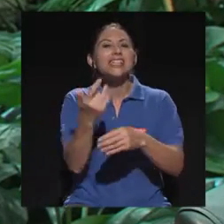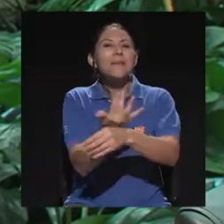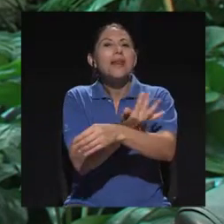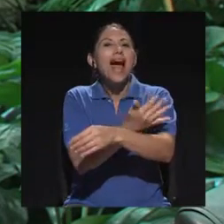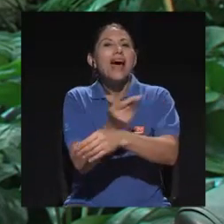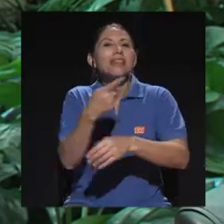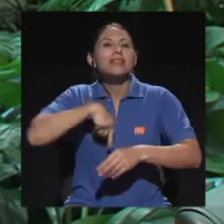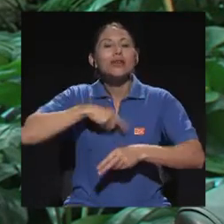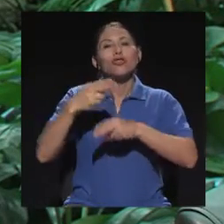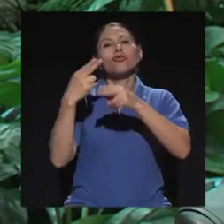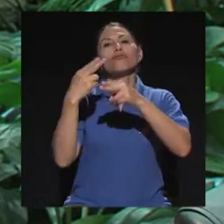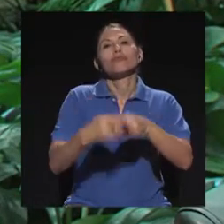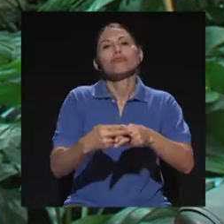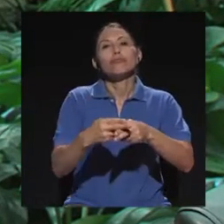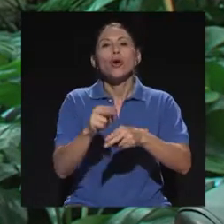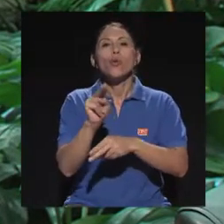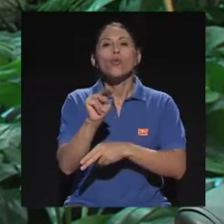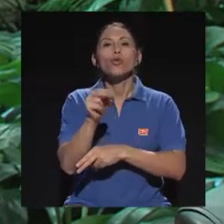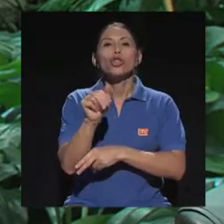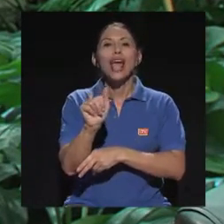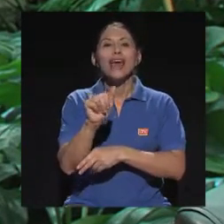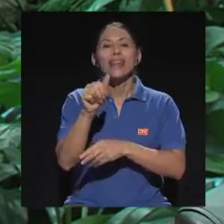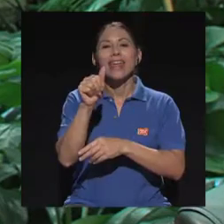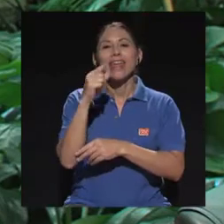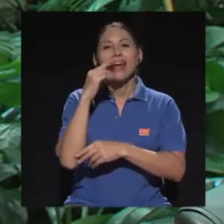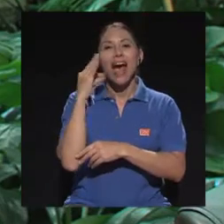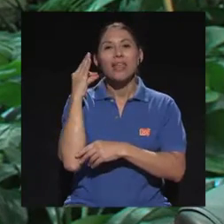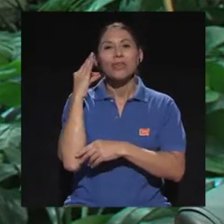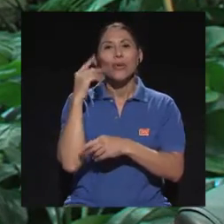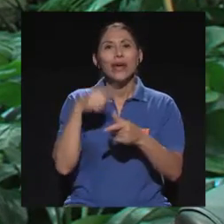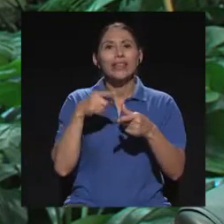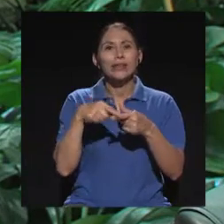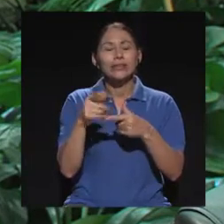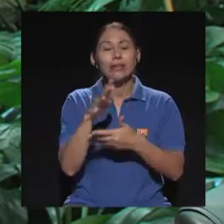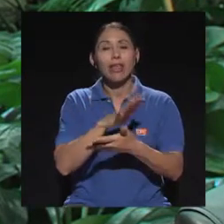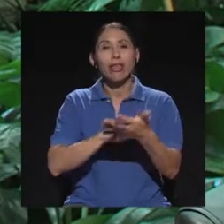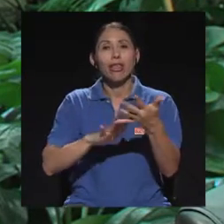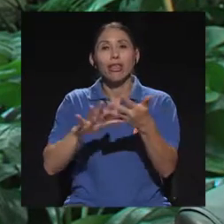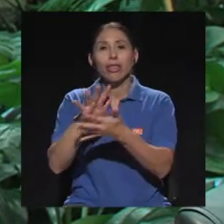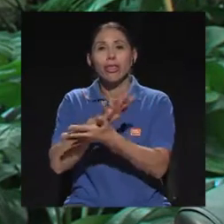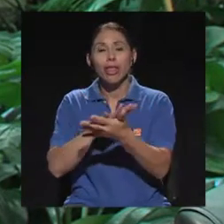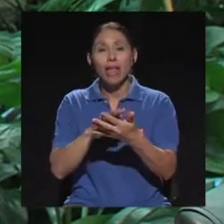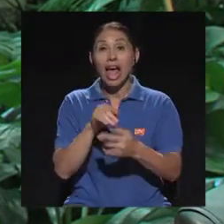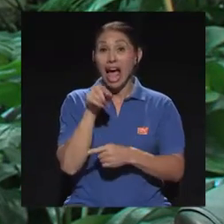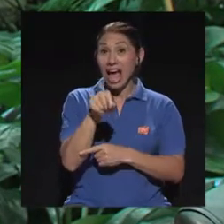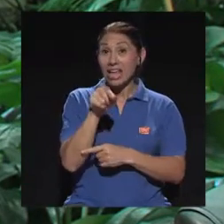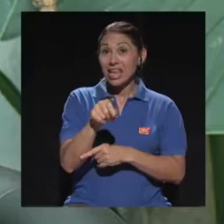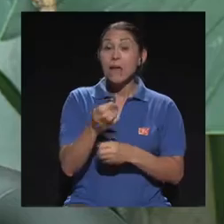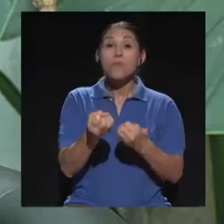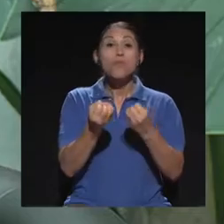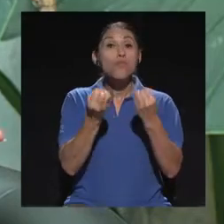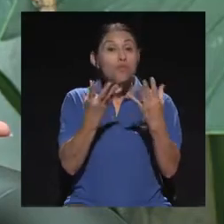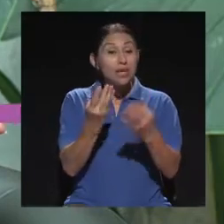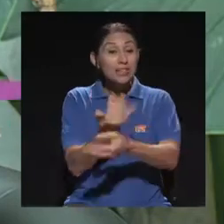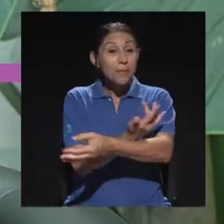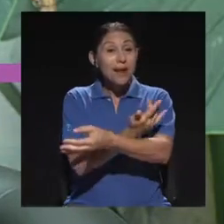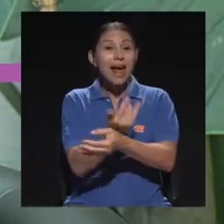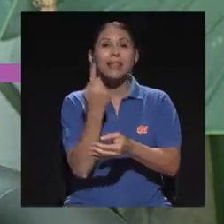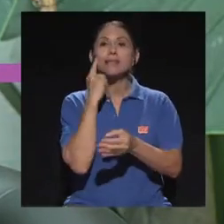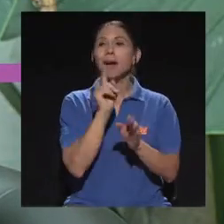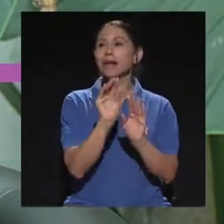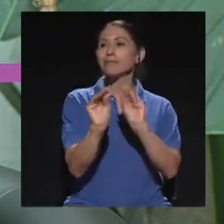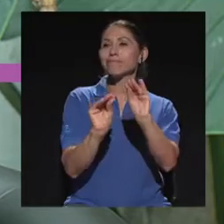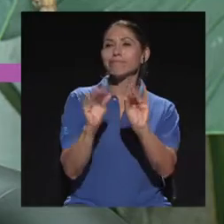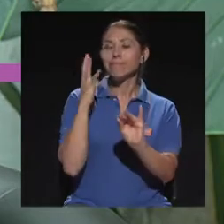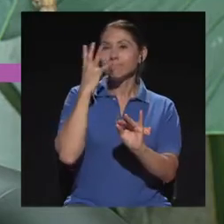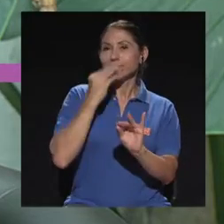está de esta forma o porque la raíz tiene una uña de gato. Y aquí se fueron todas las plantas ornamentales que parecían uñas de gato.